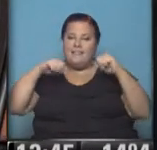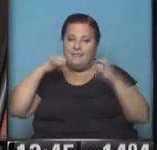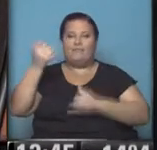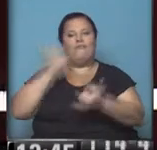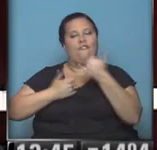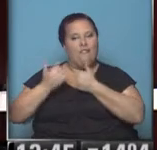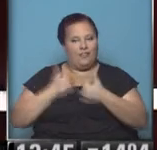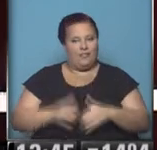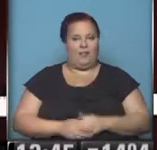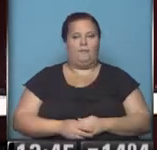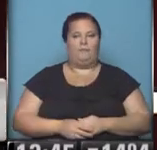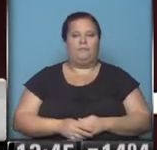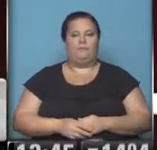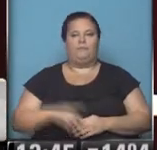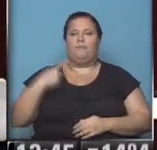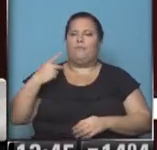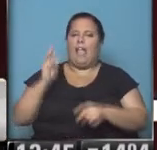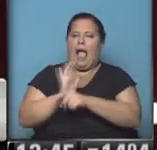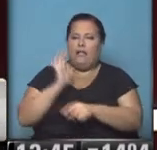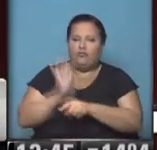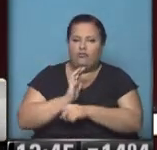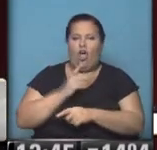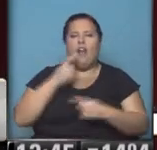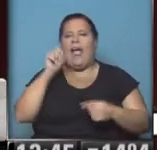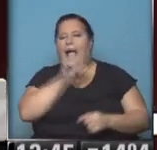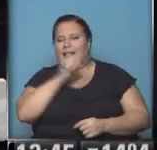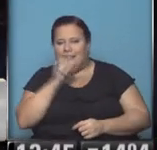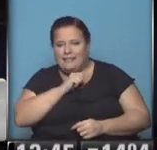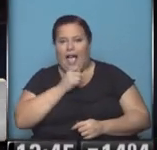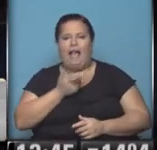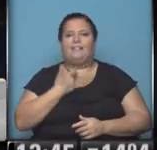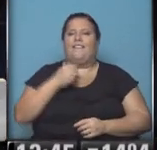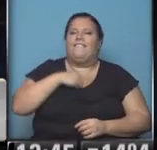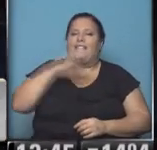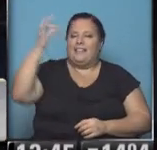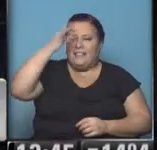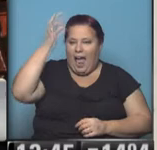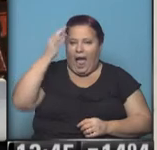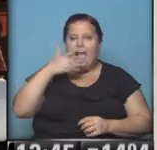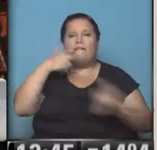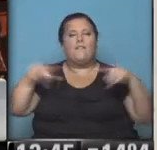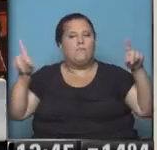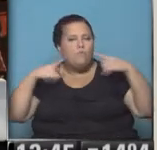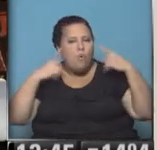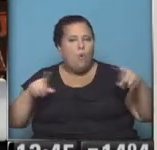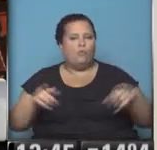contaron. Somos actores, cantantes, nos gusta el teatro, nos gusta la música,